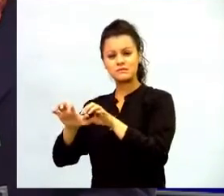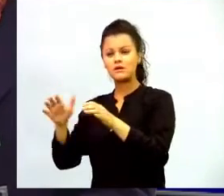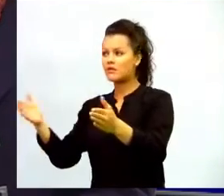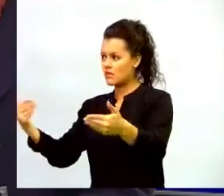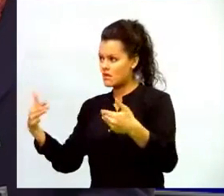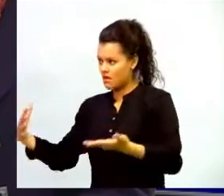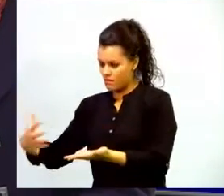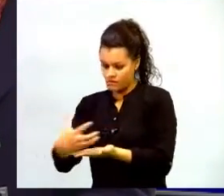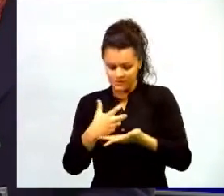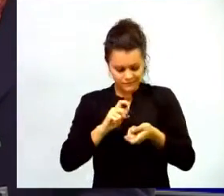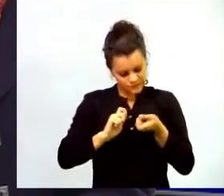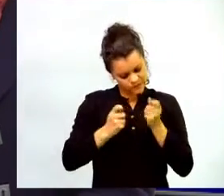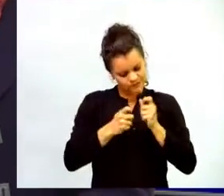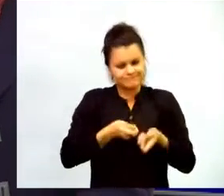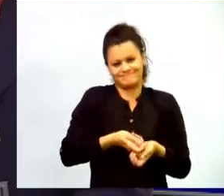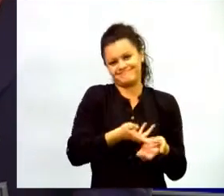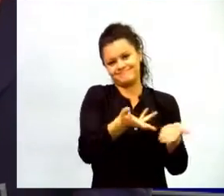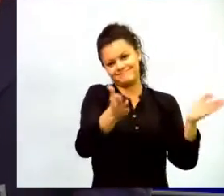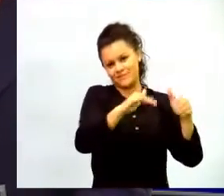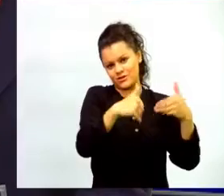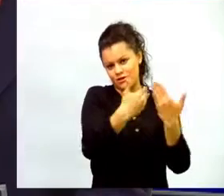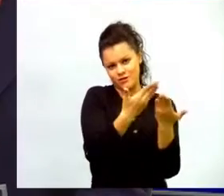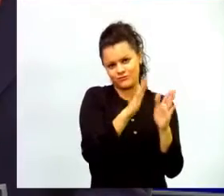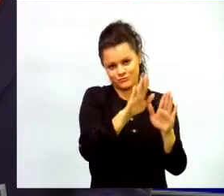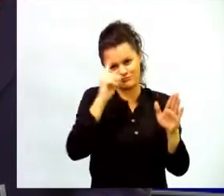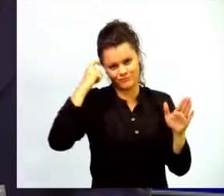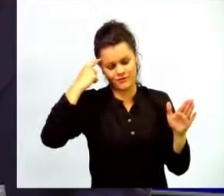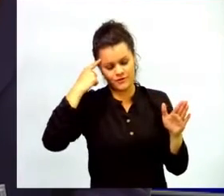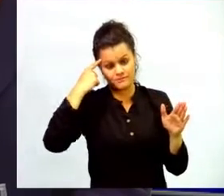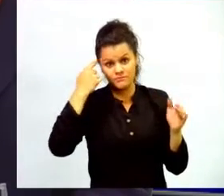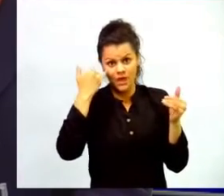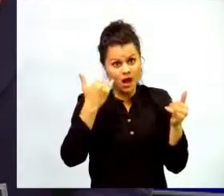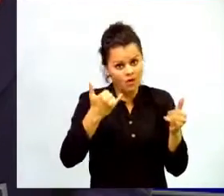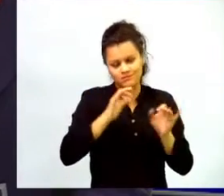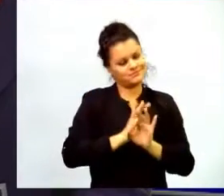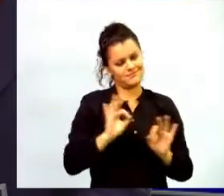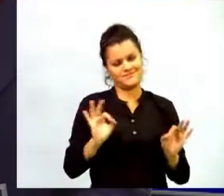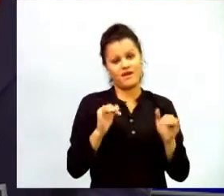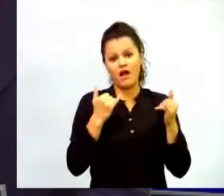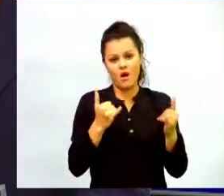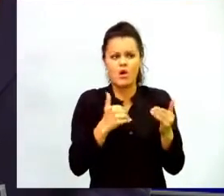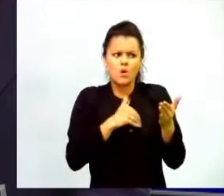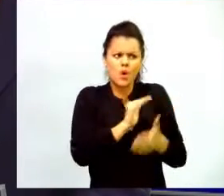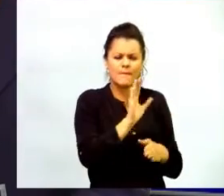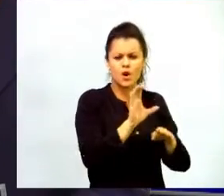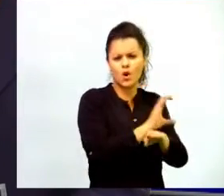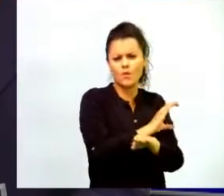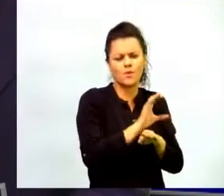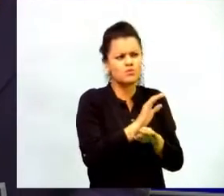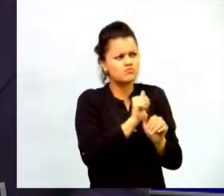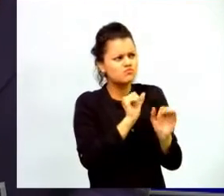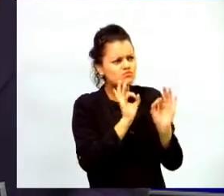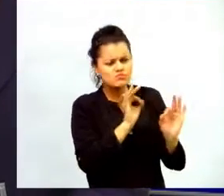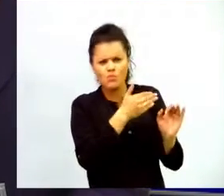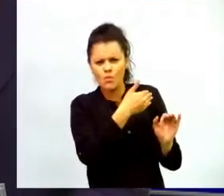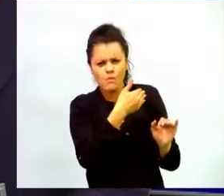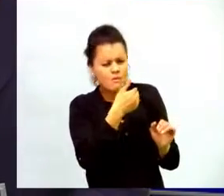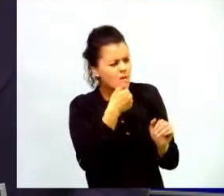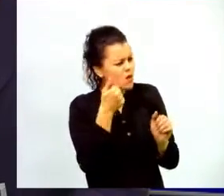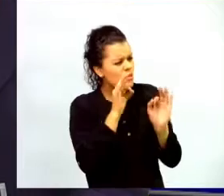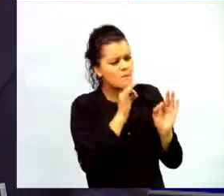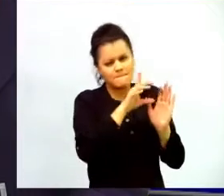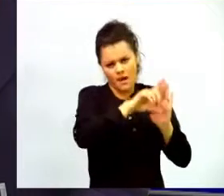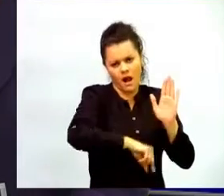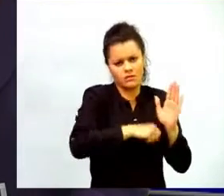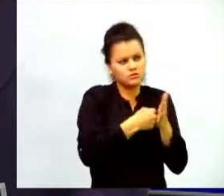hacemos eso. Hoy en día adquirimos los mejores productos a los mejores precios, con las mejores garantías. Y estos equipos no hacen el cambio,